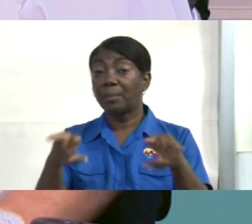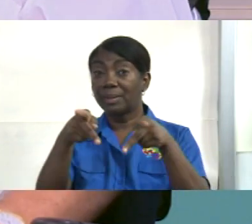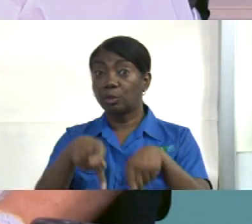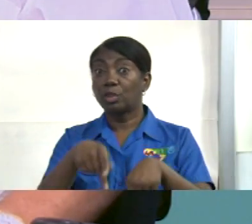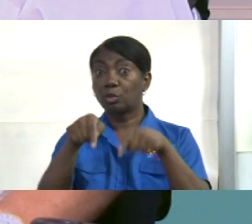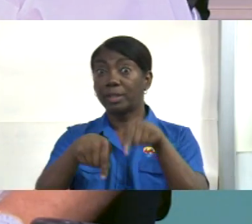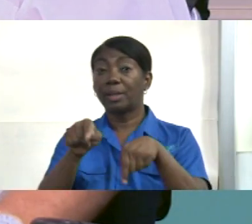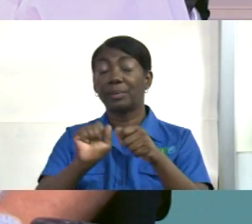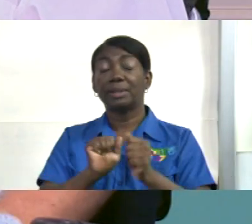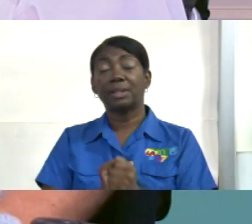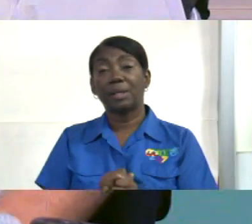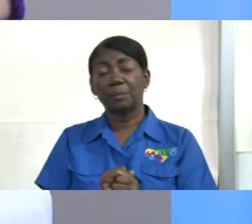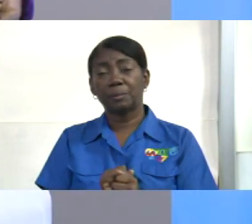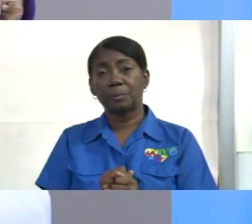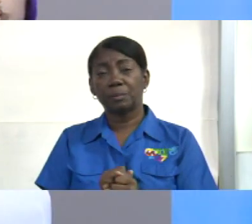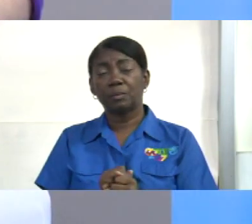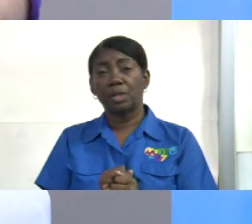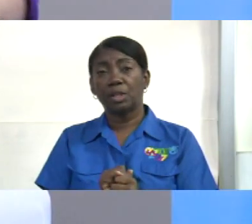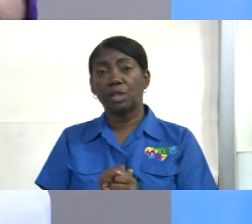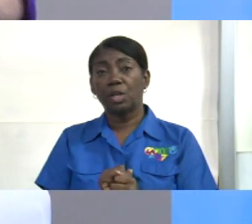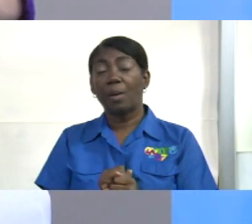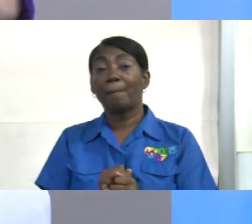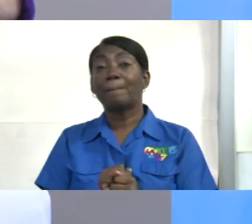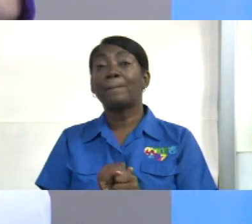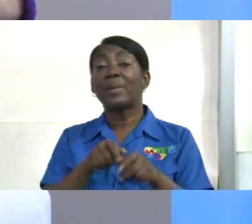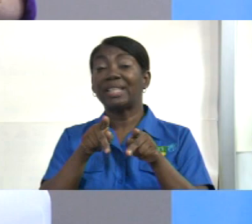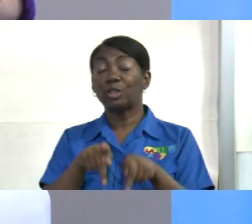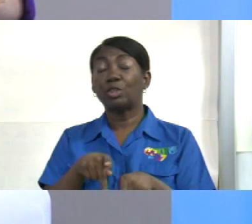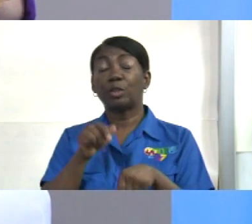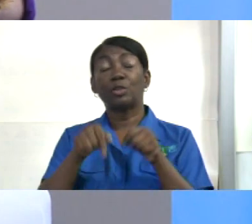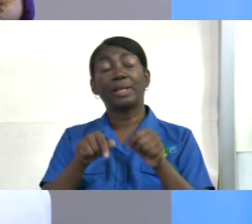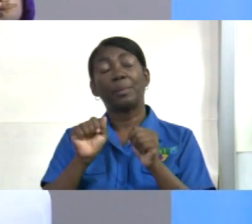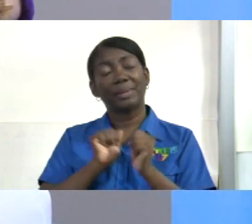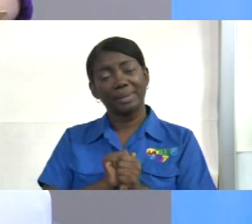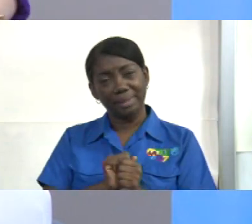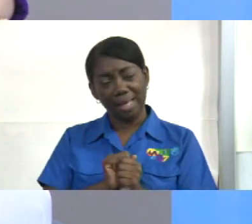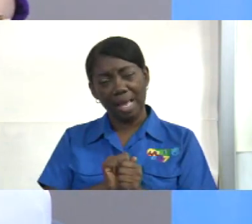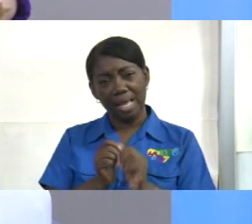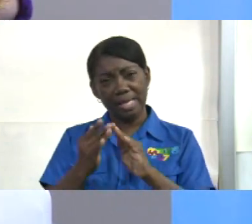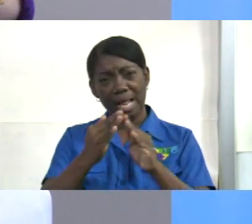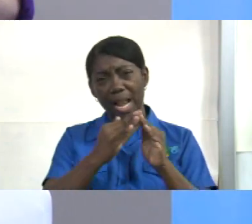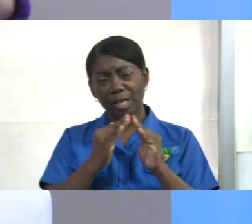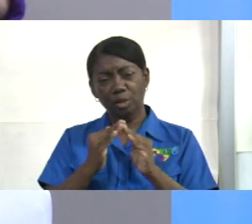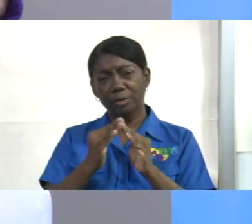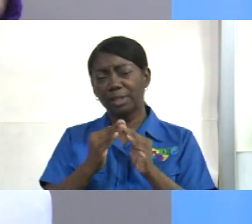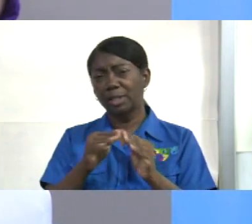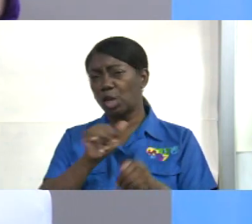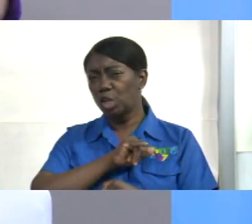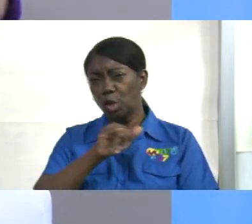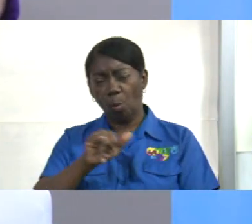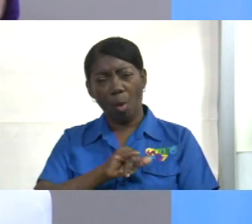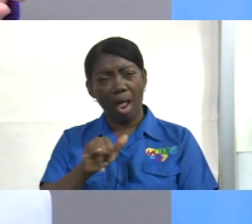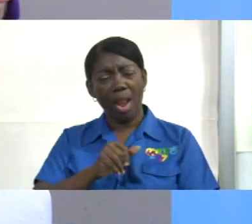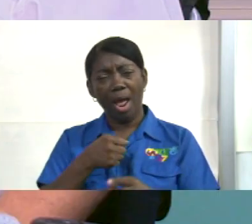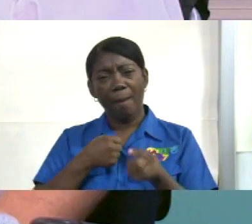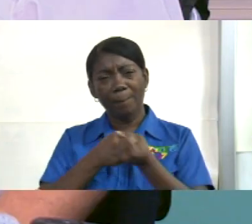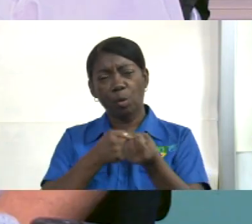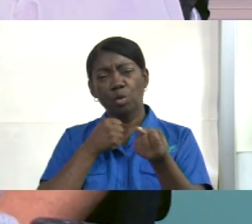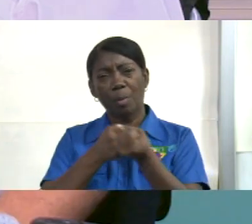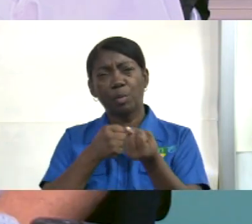y ahora nosotros decimos personas con discapacidad Monse porque tenemos personas con